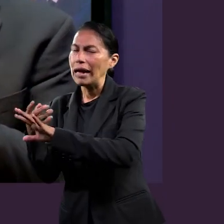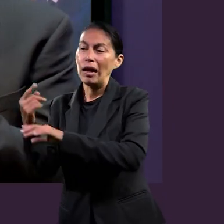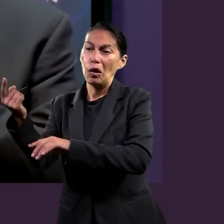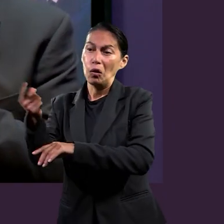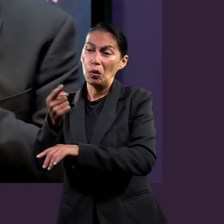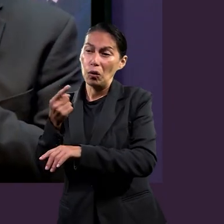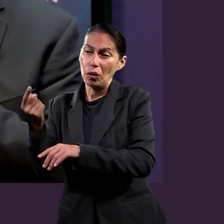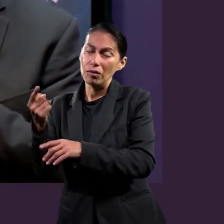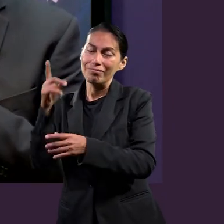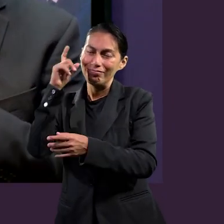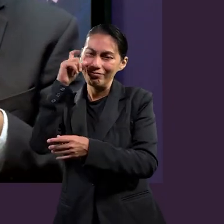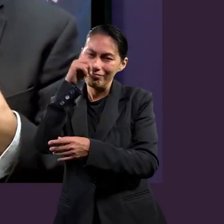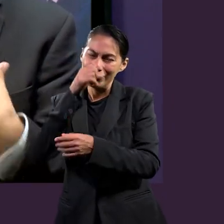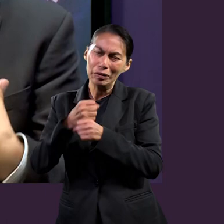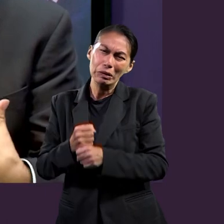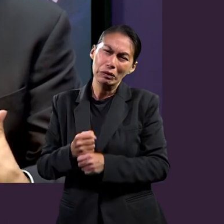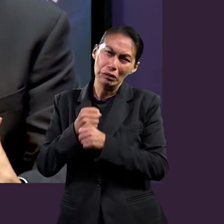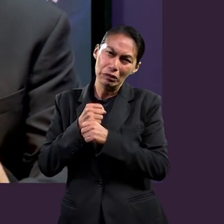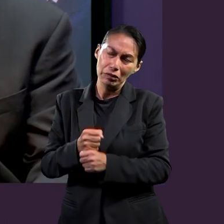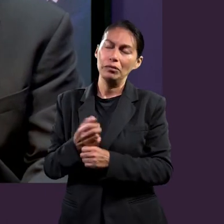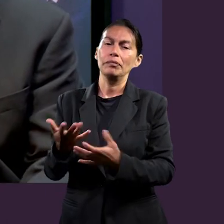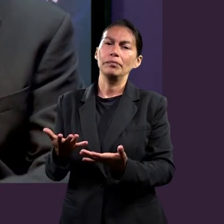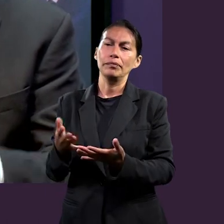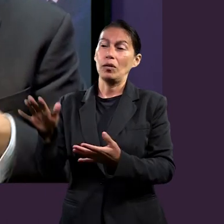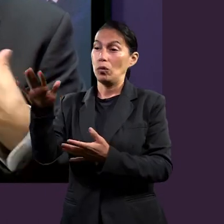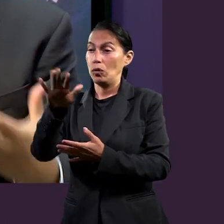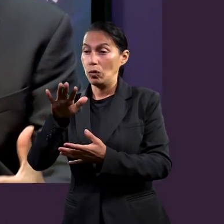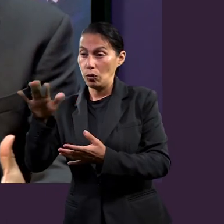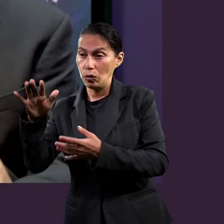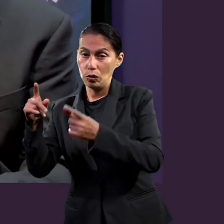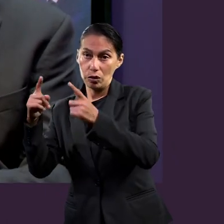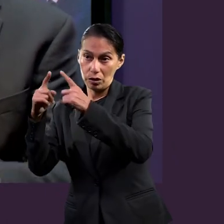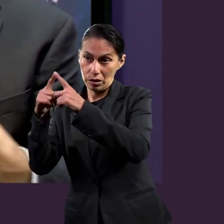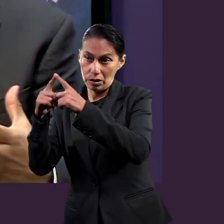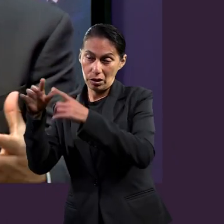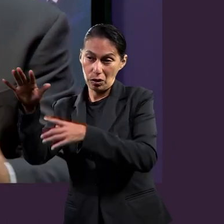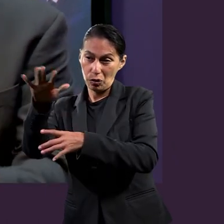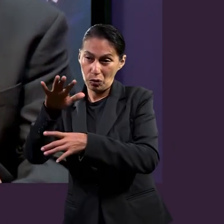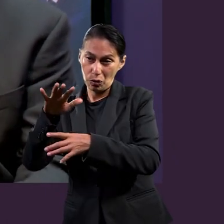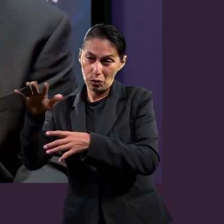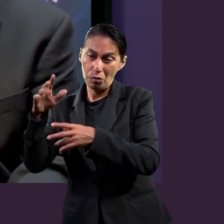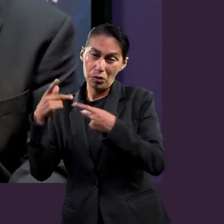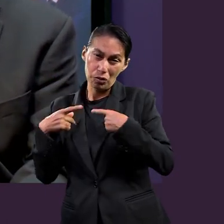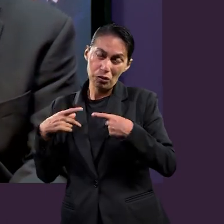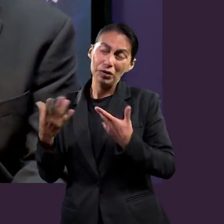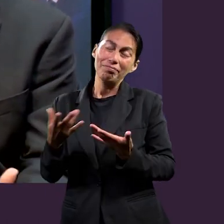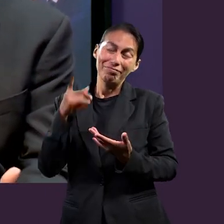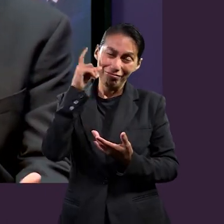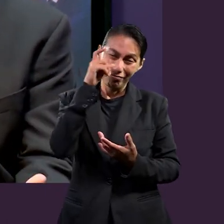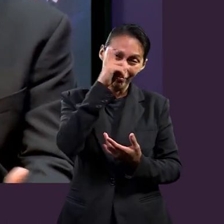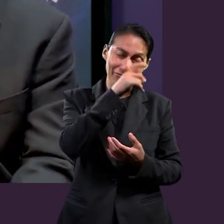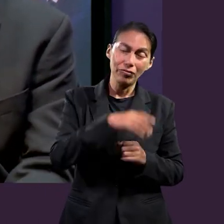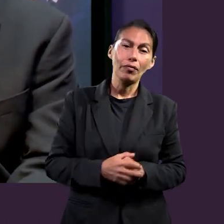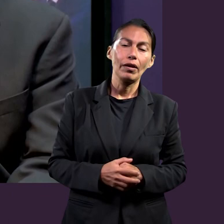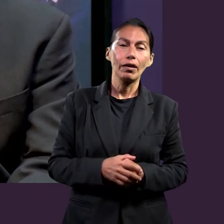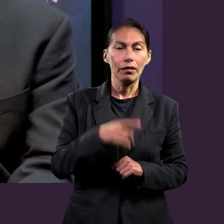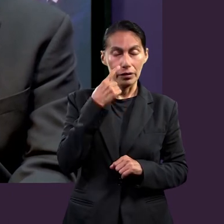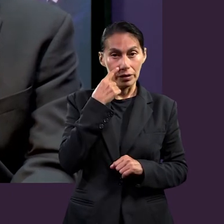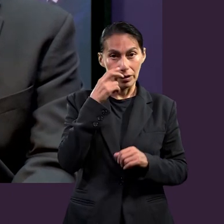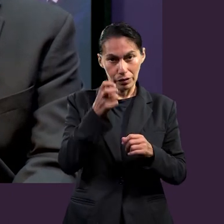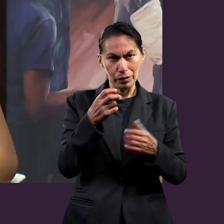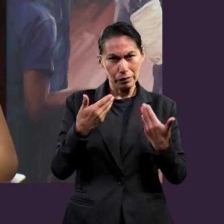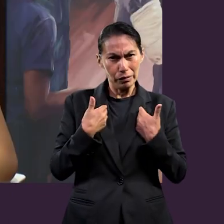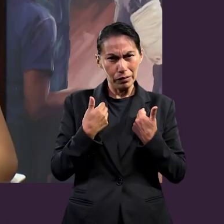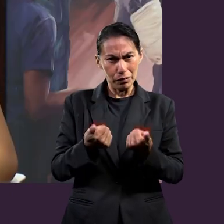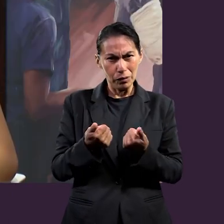yo, mi decisión o lo que yo tenga que hacer, sino en el sentido colectivo de la iglesia. La iglesia sufre. Entonces,